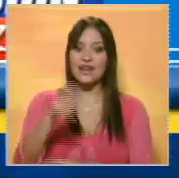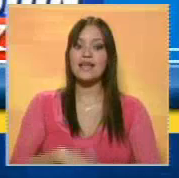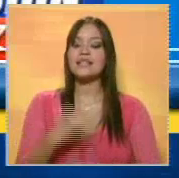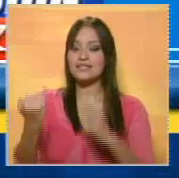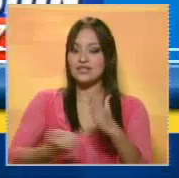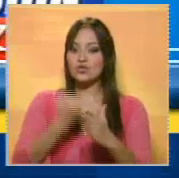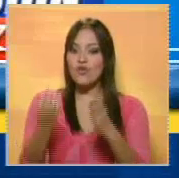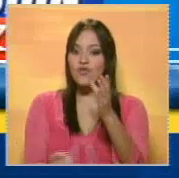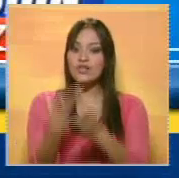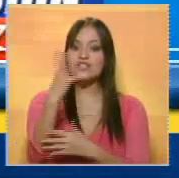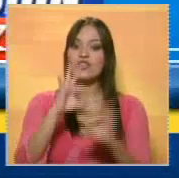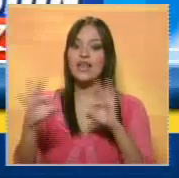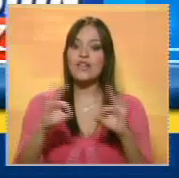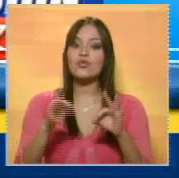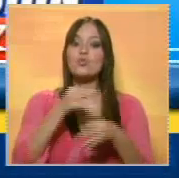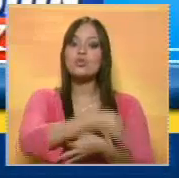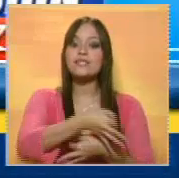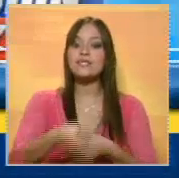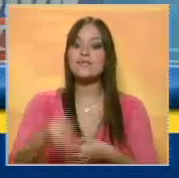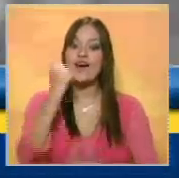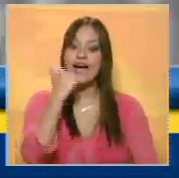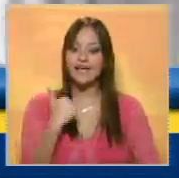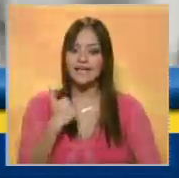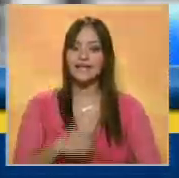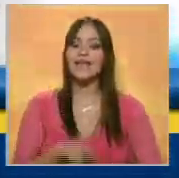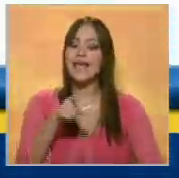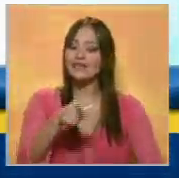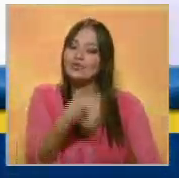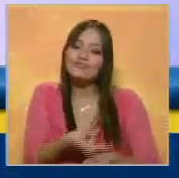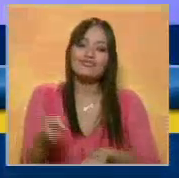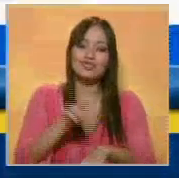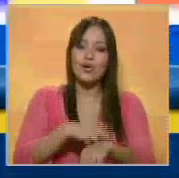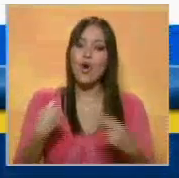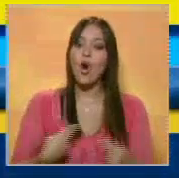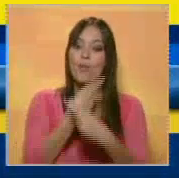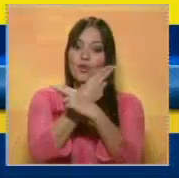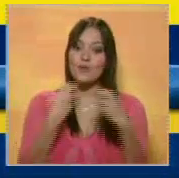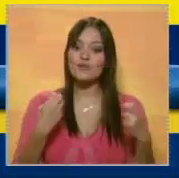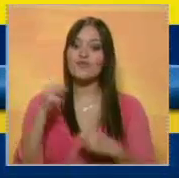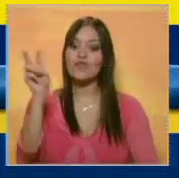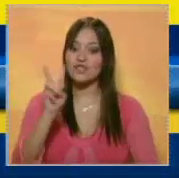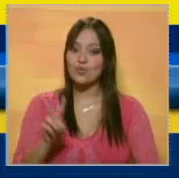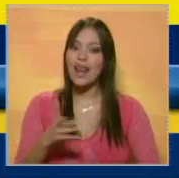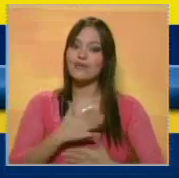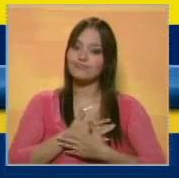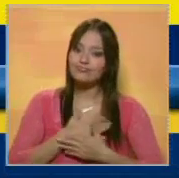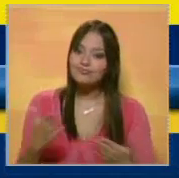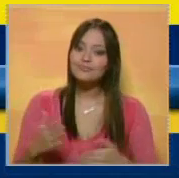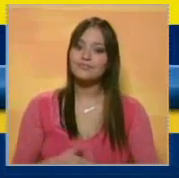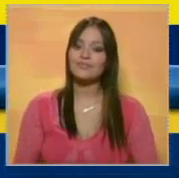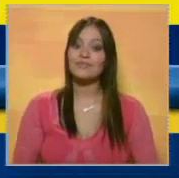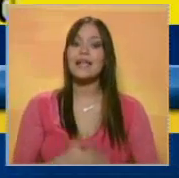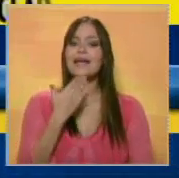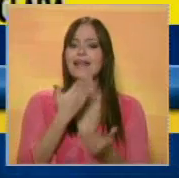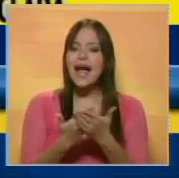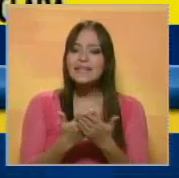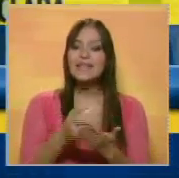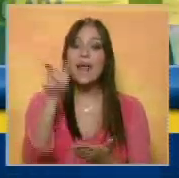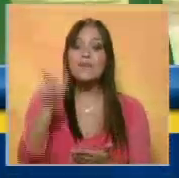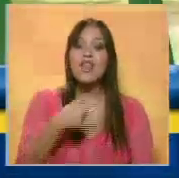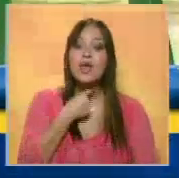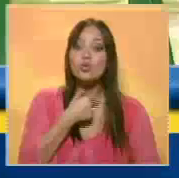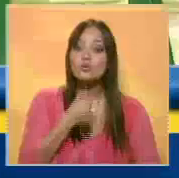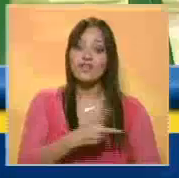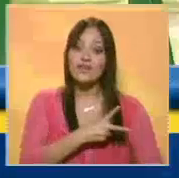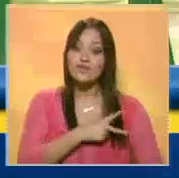Instituto Fundación Teatro Municipal de Valencia. De esta forma afianzamos nuestro compromiso con Venezuela. Agradecemos la preferencia que usted nos brinda